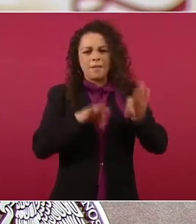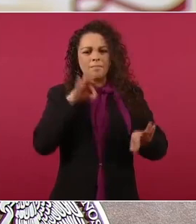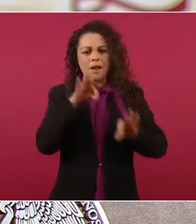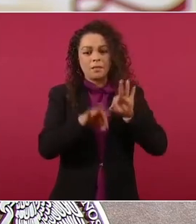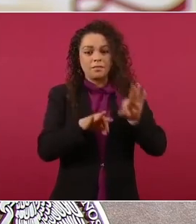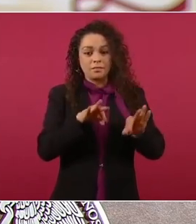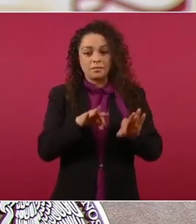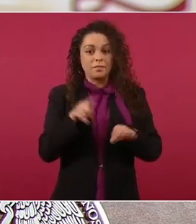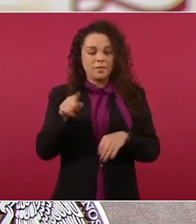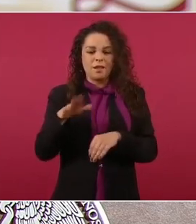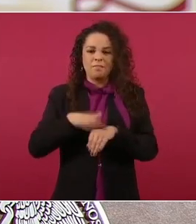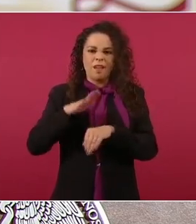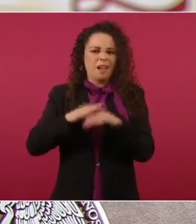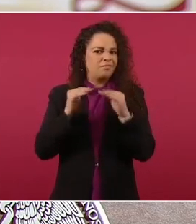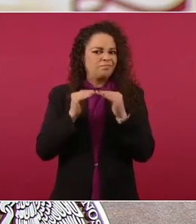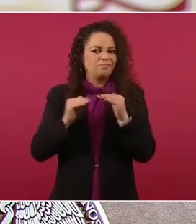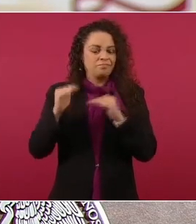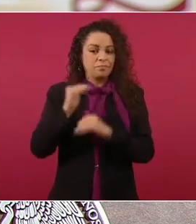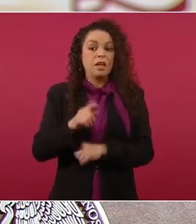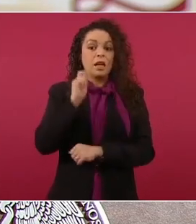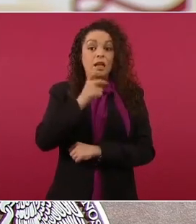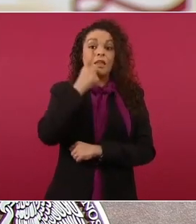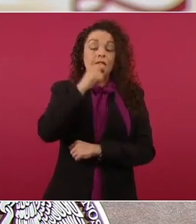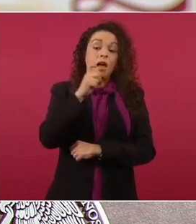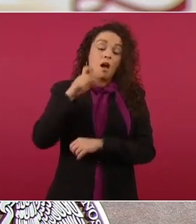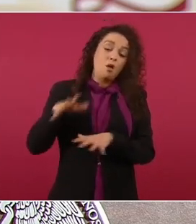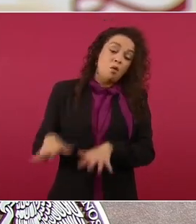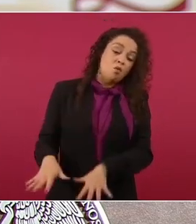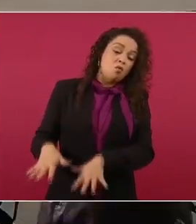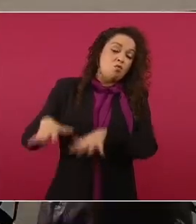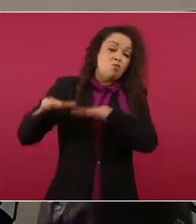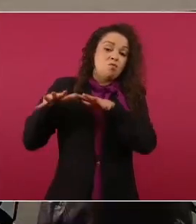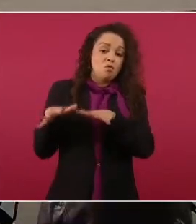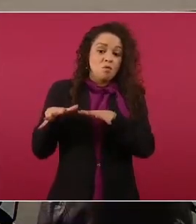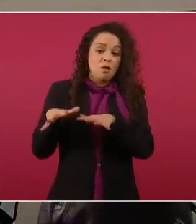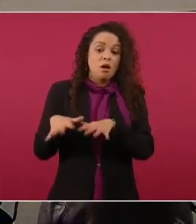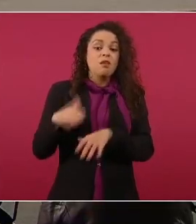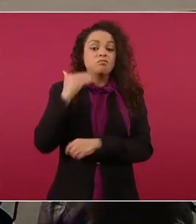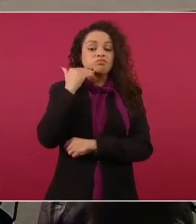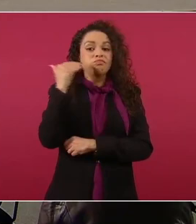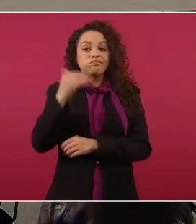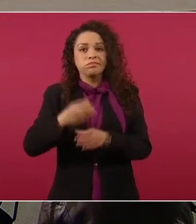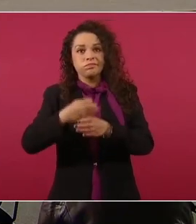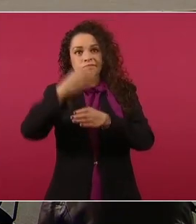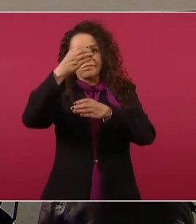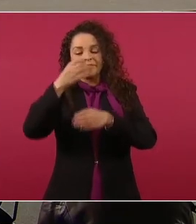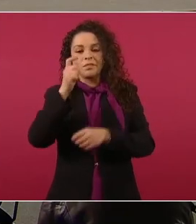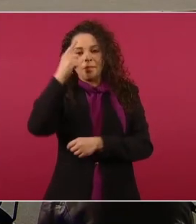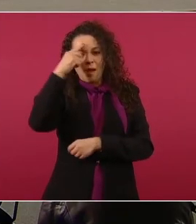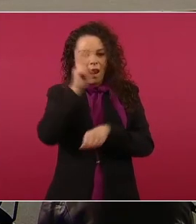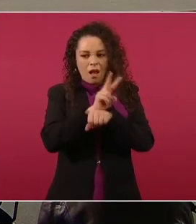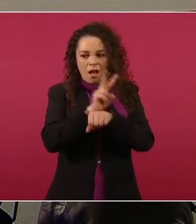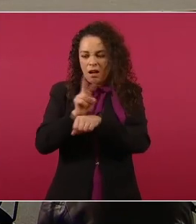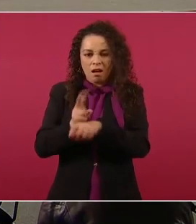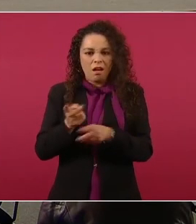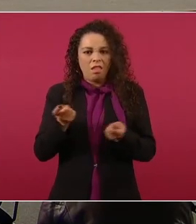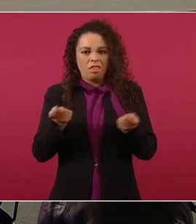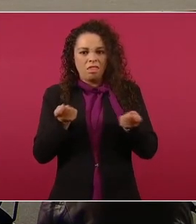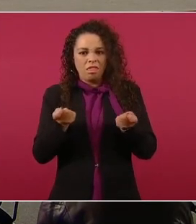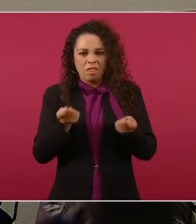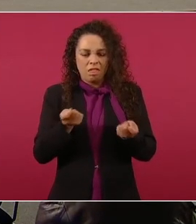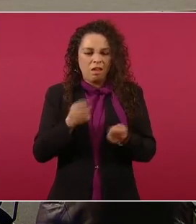es su máxima. Desde inundaciones, torres de control, chuecas, editan videos que